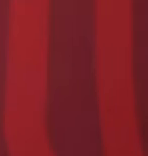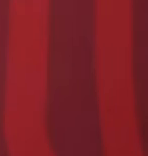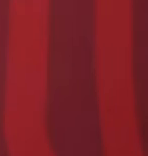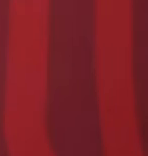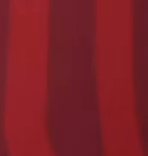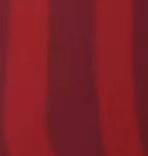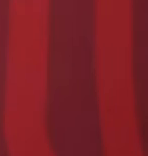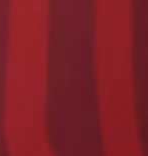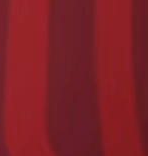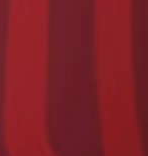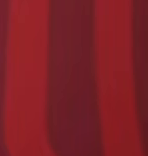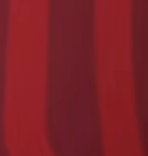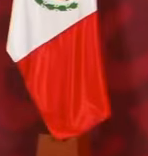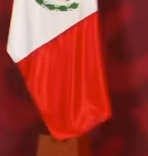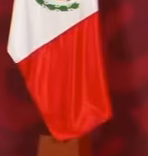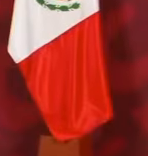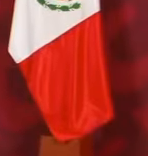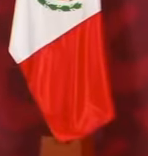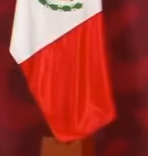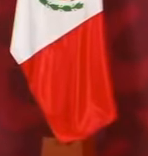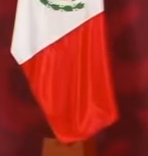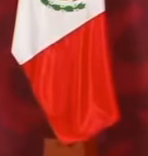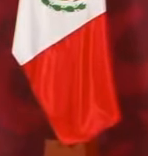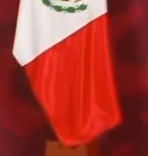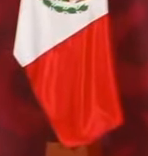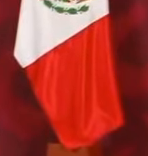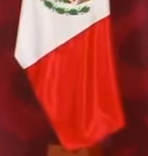del presidente del PRI.